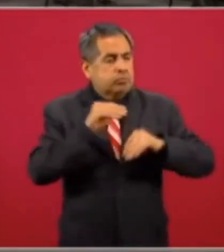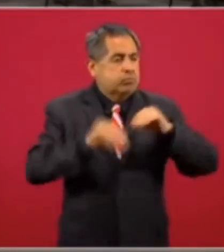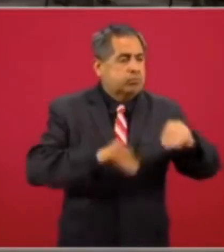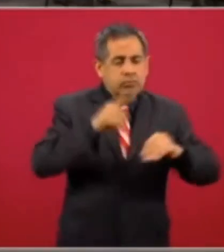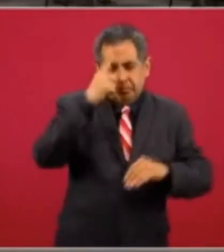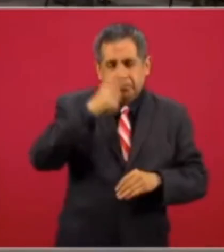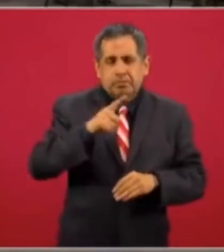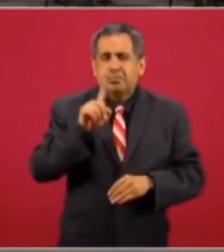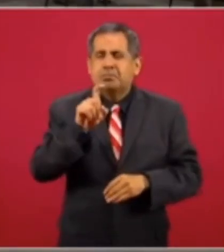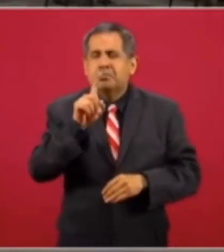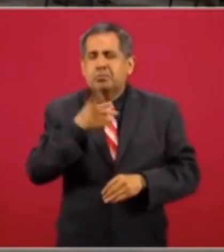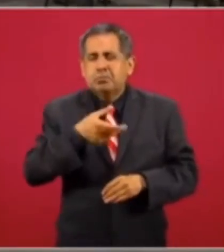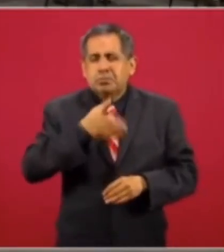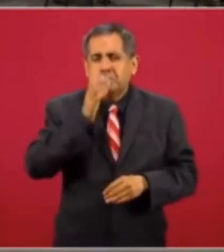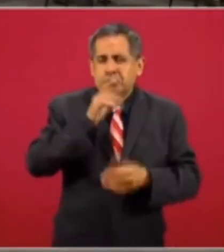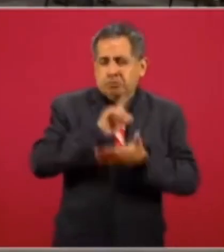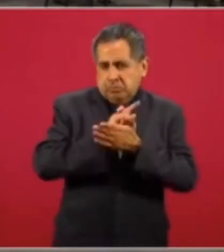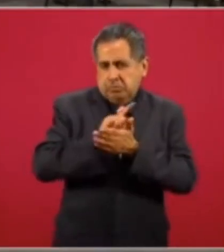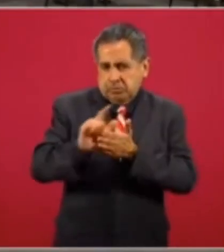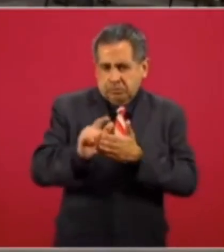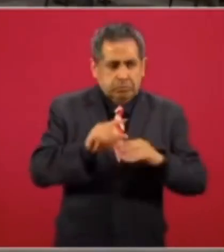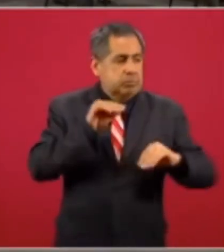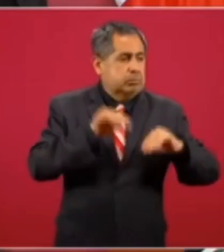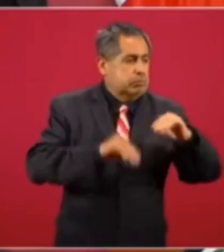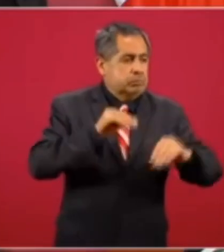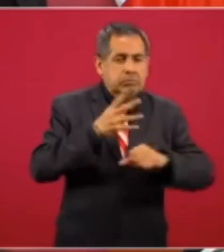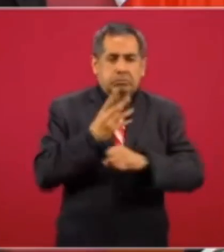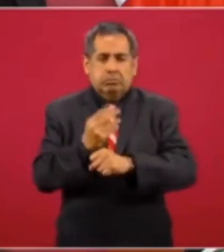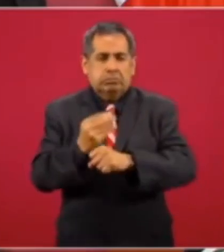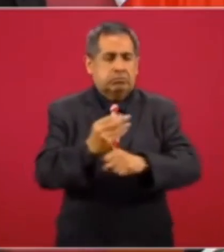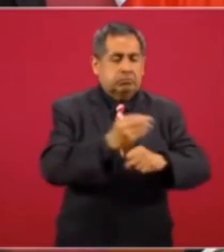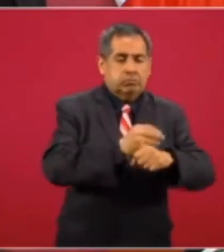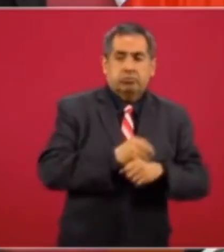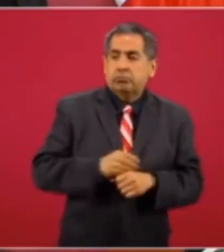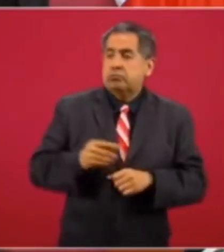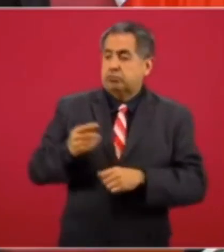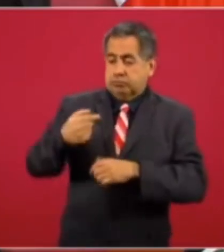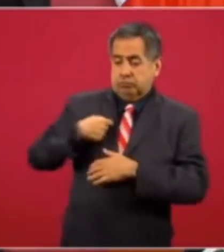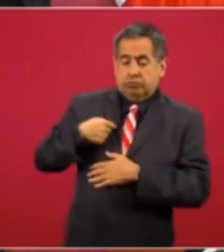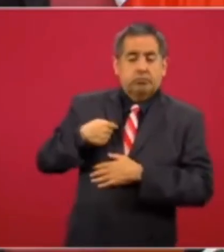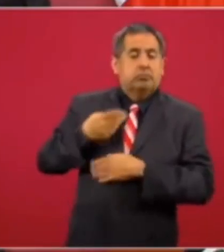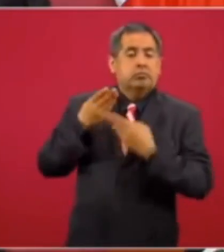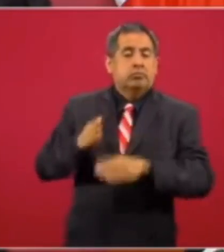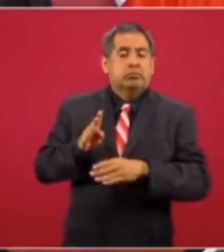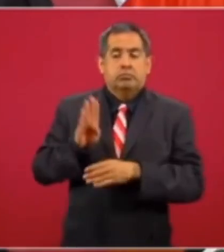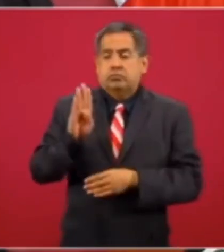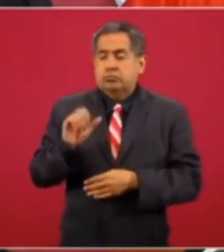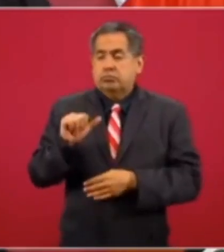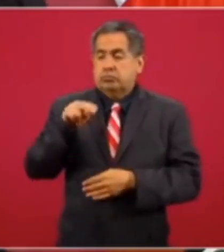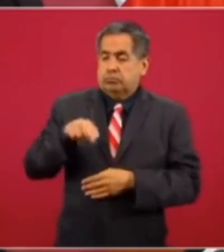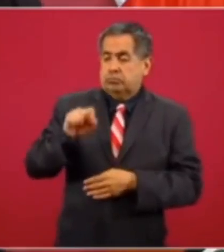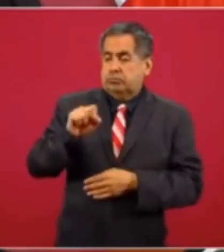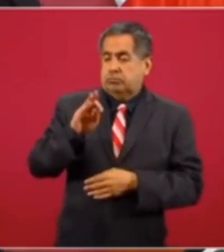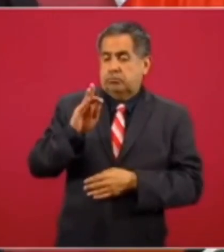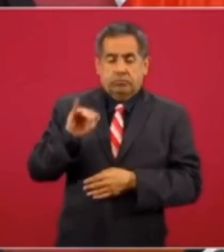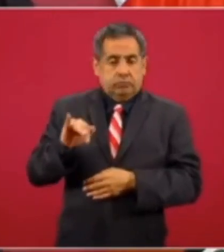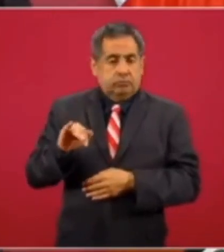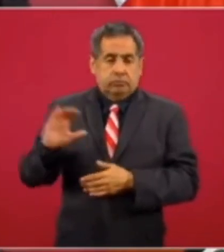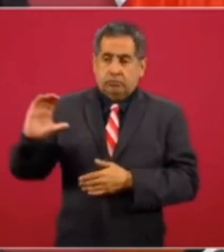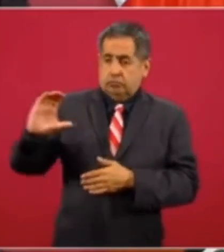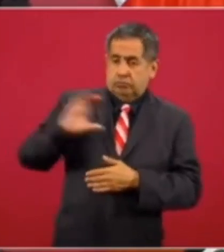bebederos con suministro continuo de agua potable el fiduciario fue van cefi aportaciones